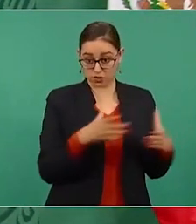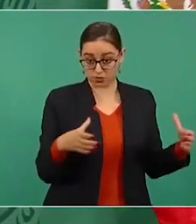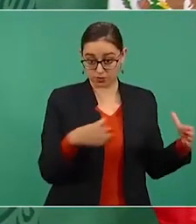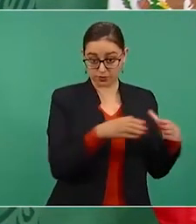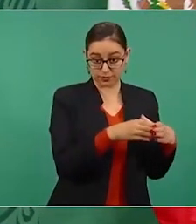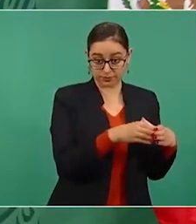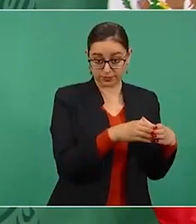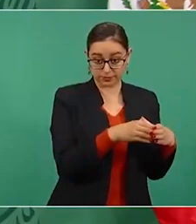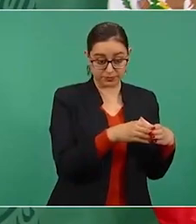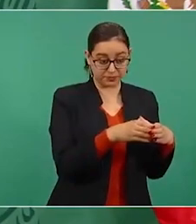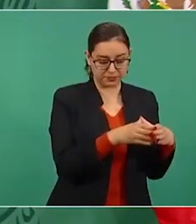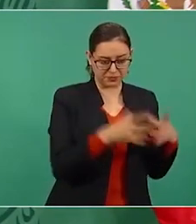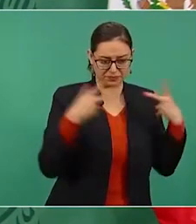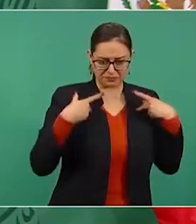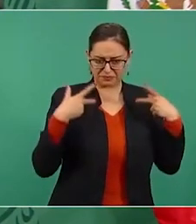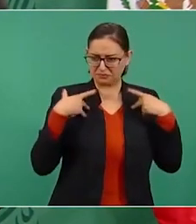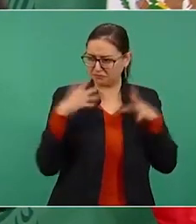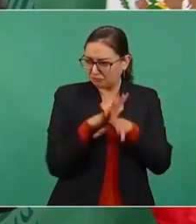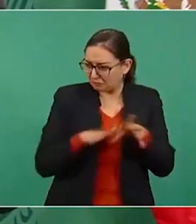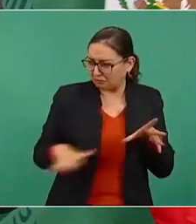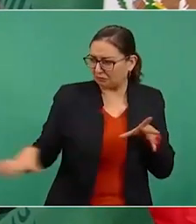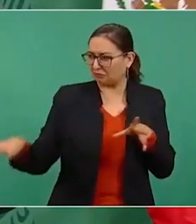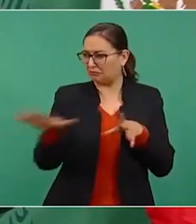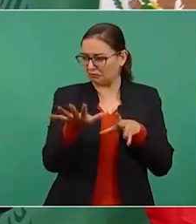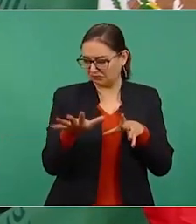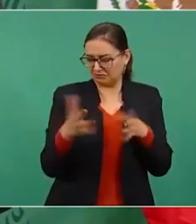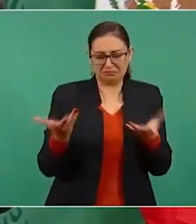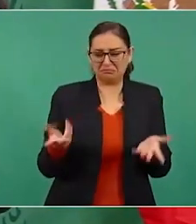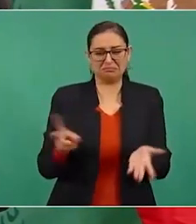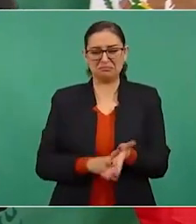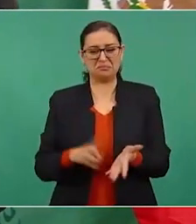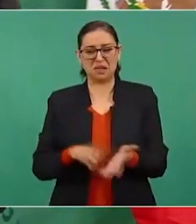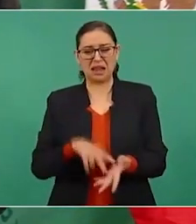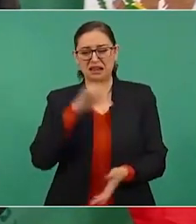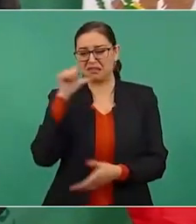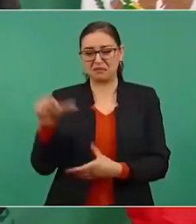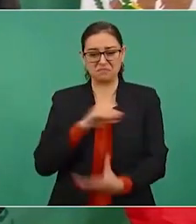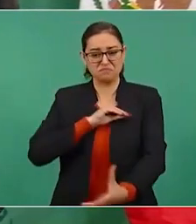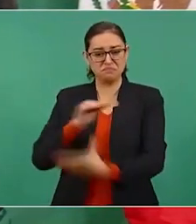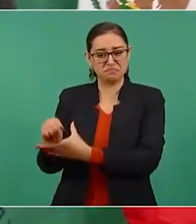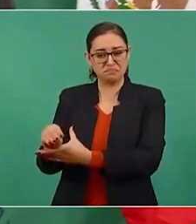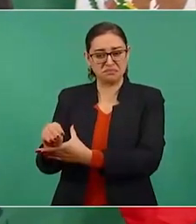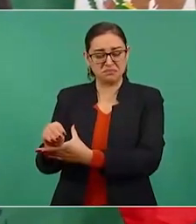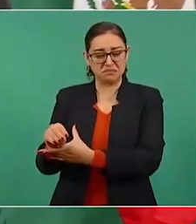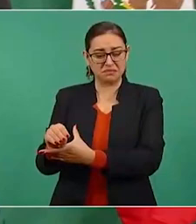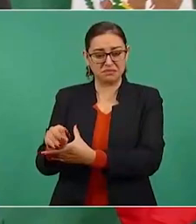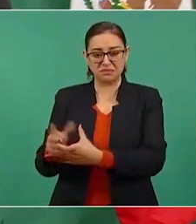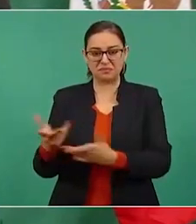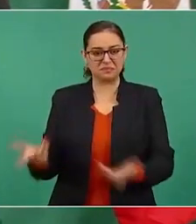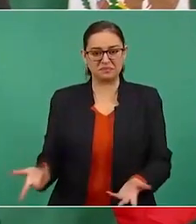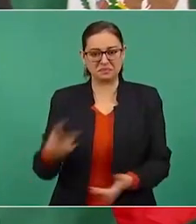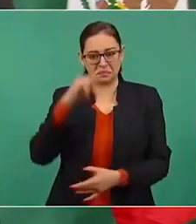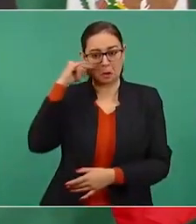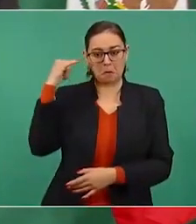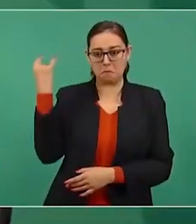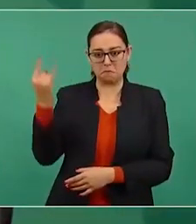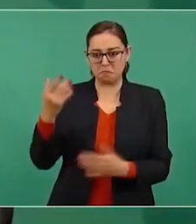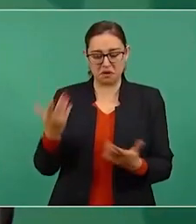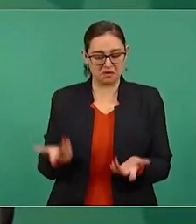Y el pueblo no era tomado en cuenta, no existía.